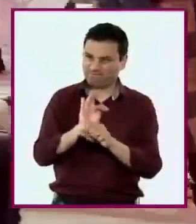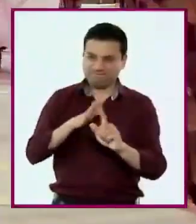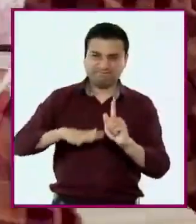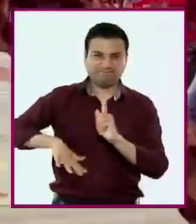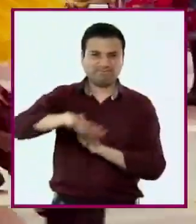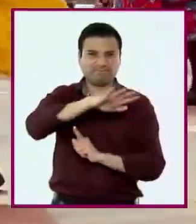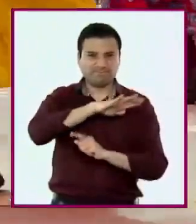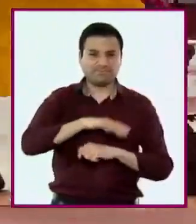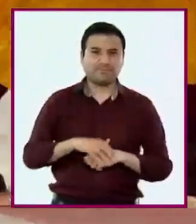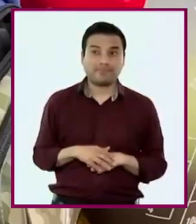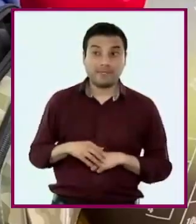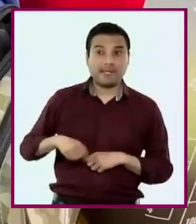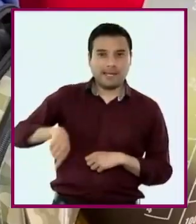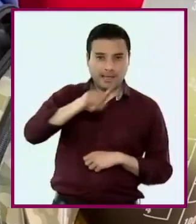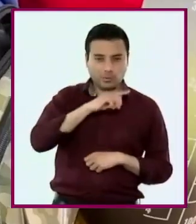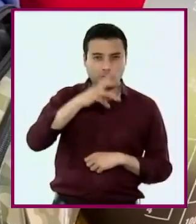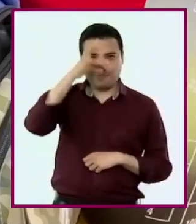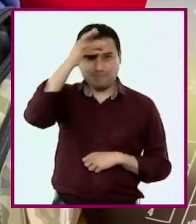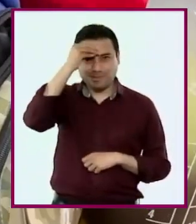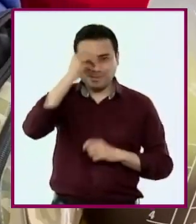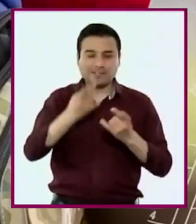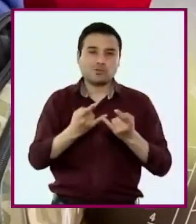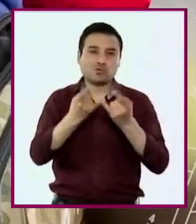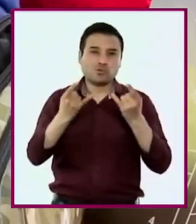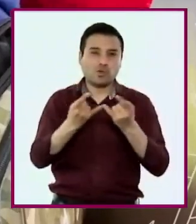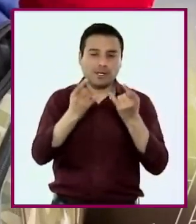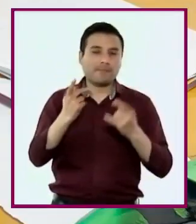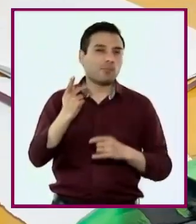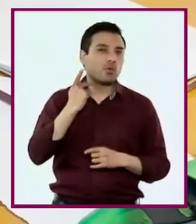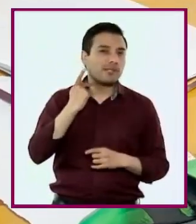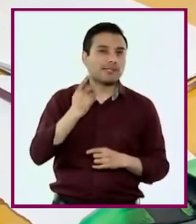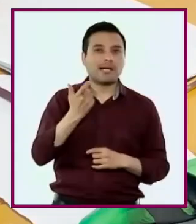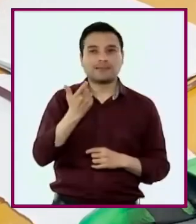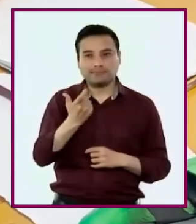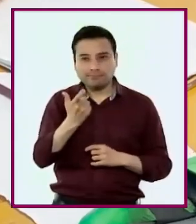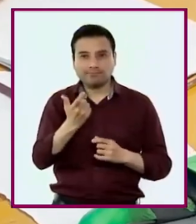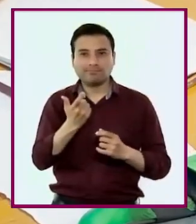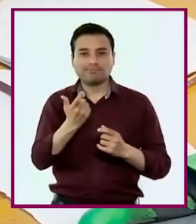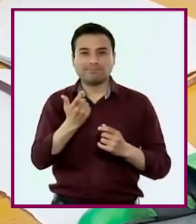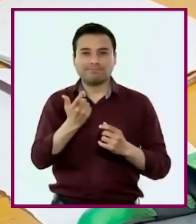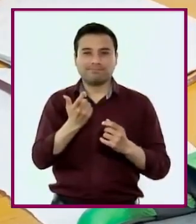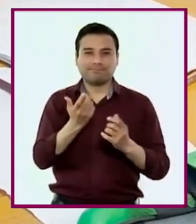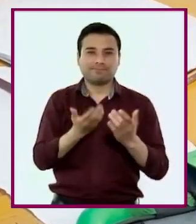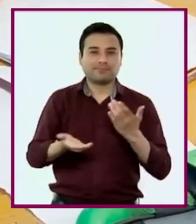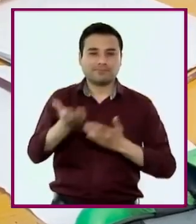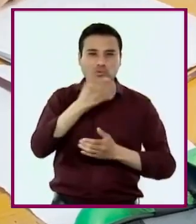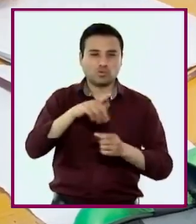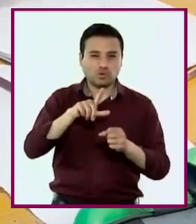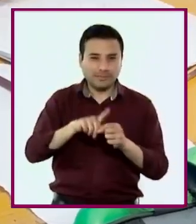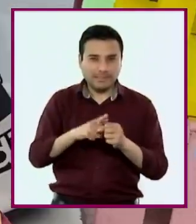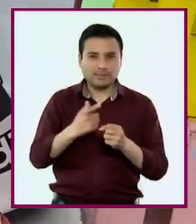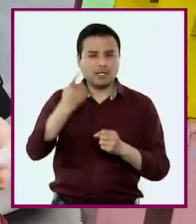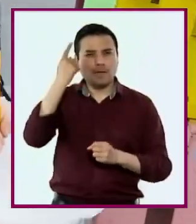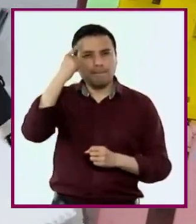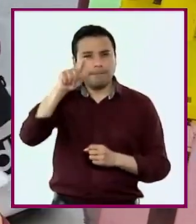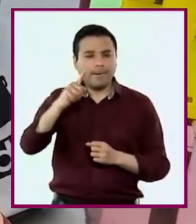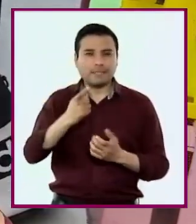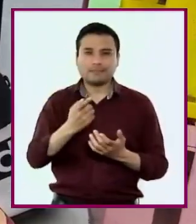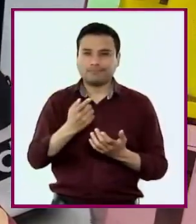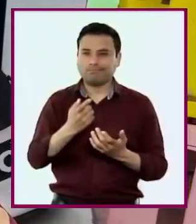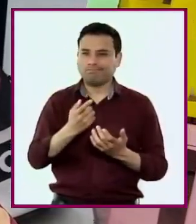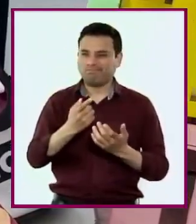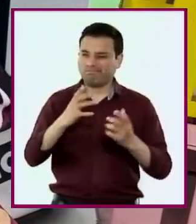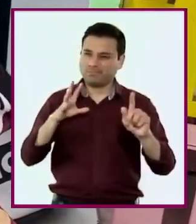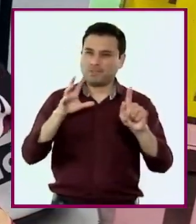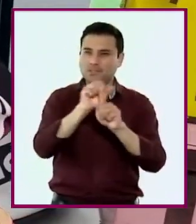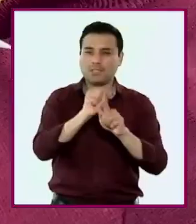valorar las transformaciones sociales, políticas, económicas y culturales en la búsqueda de la libertad, la igualdad,